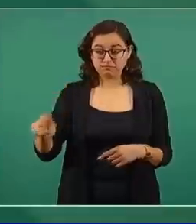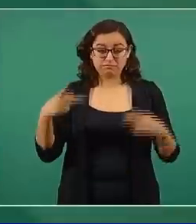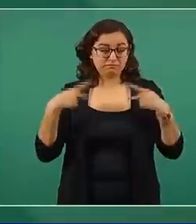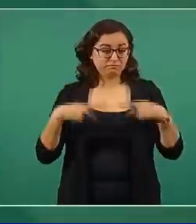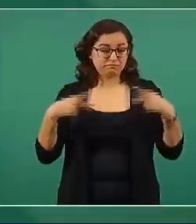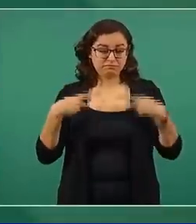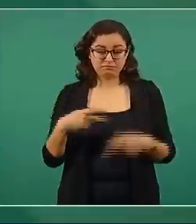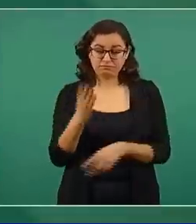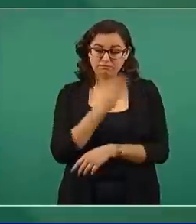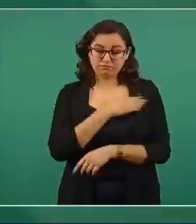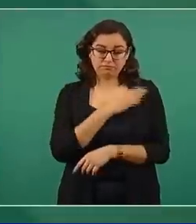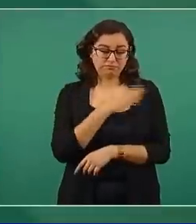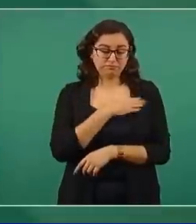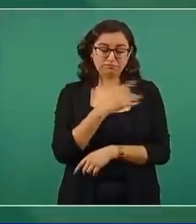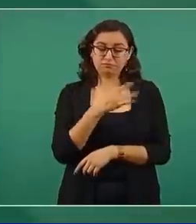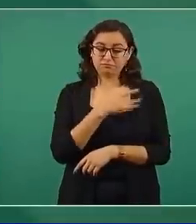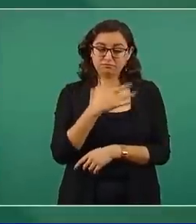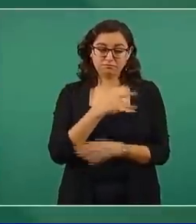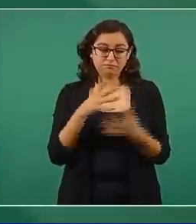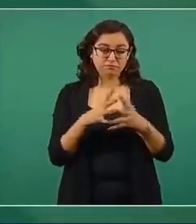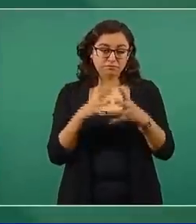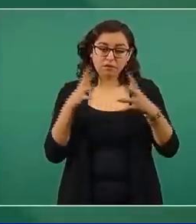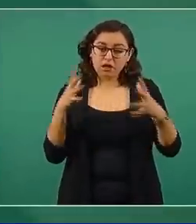buena, muy solidaria, muy fraterna,